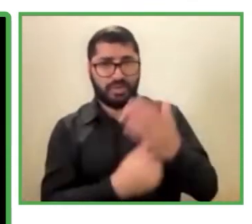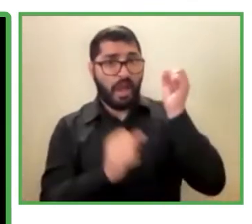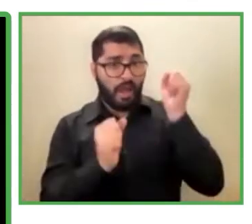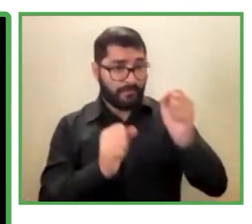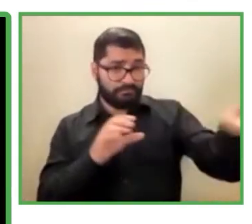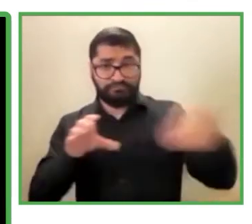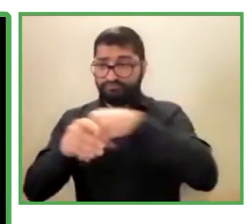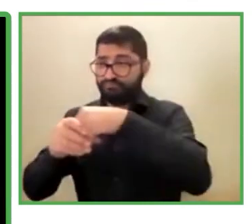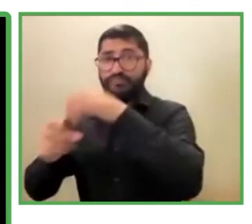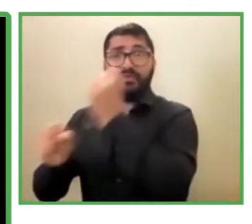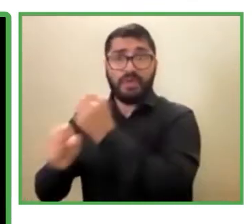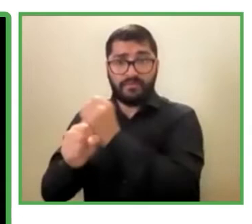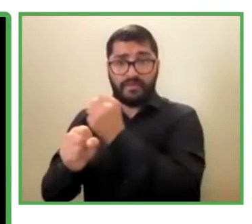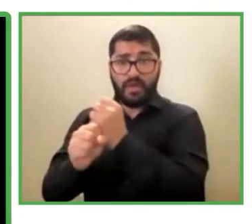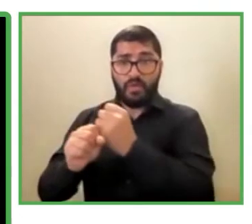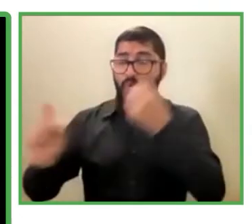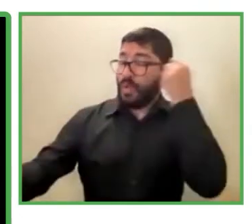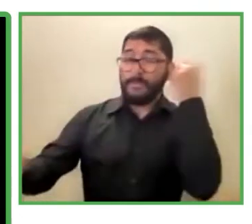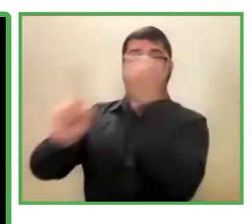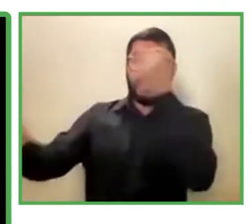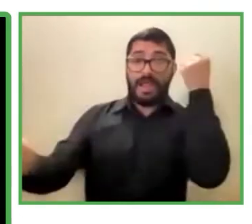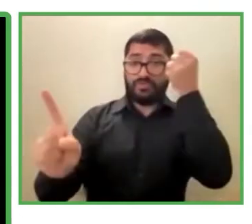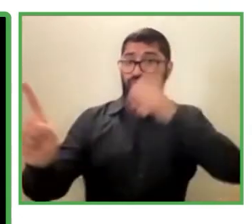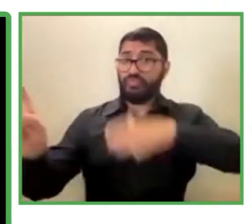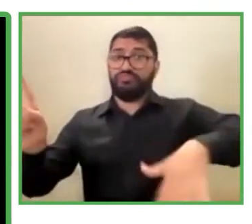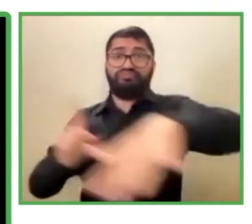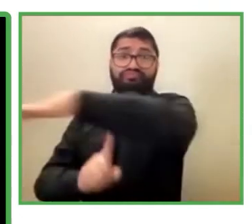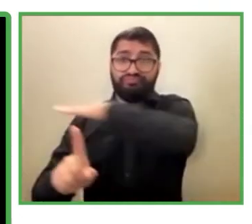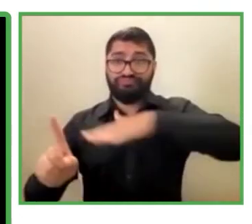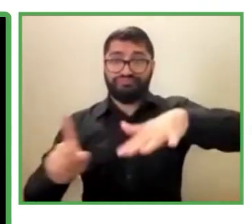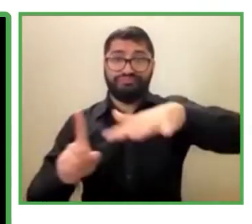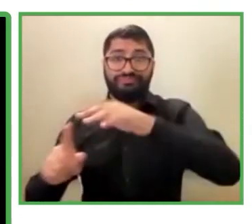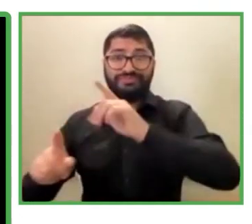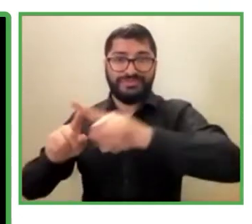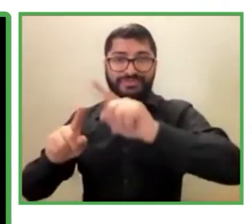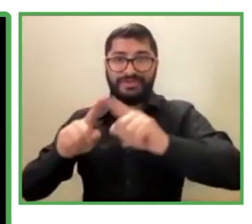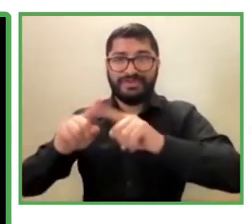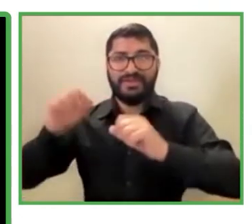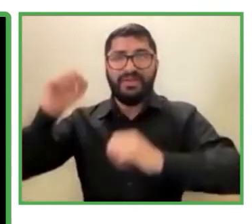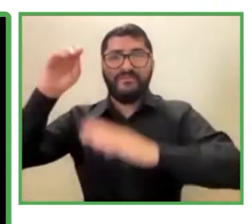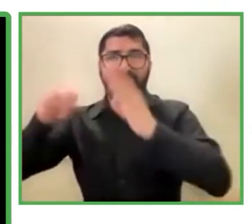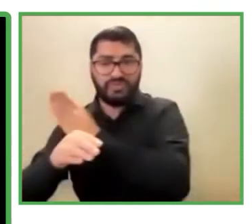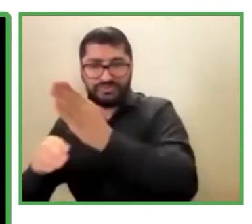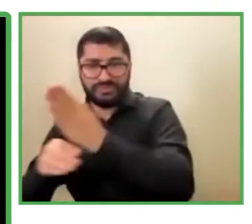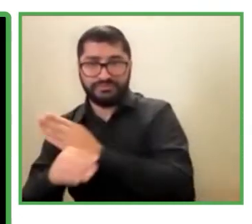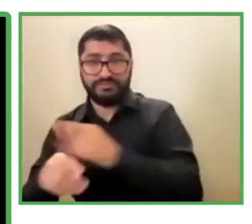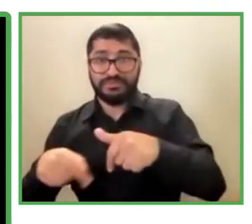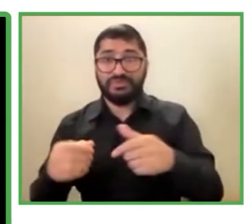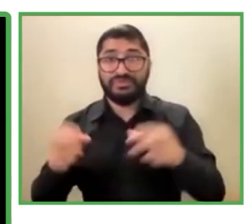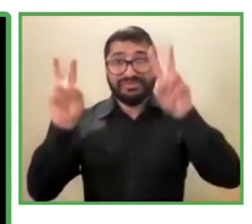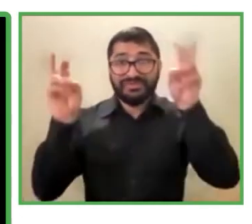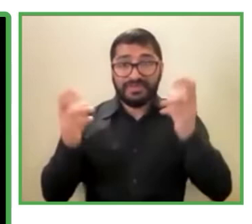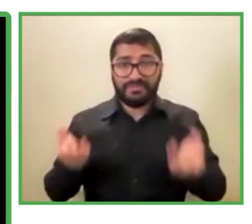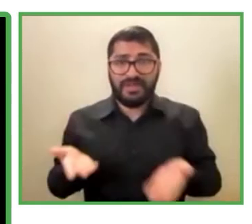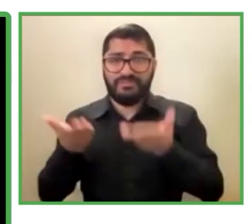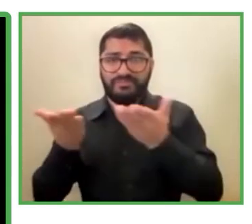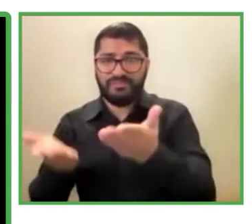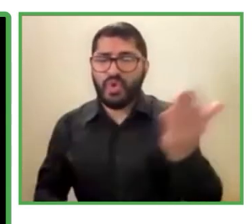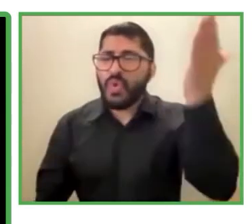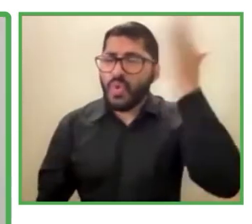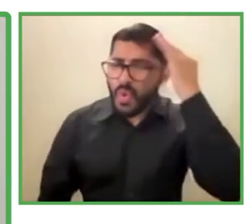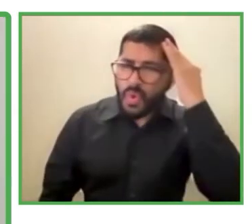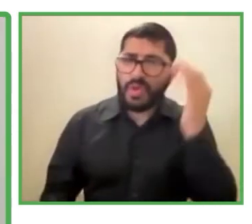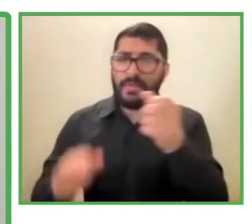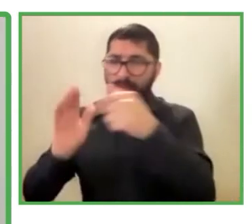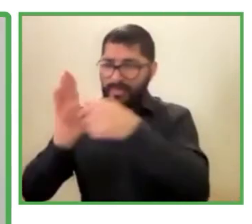empresarial. Así que, bueno, pues los invitamos a que puedan conocer esta plataforma. Es una plataforma que